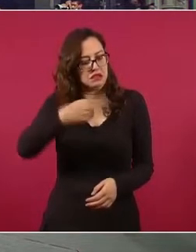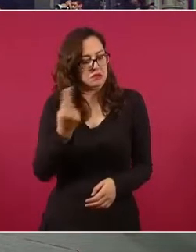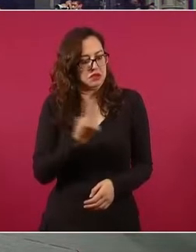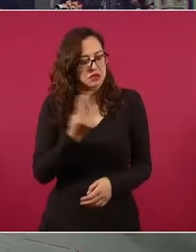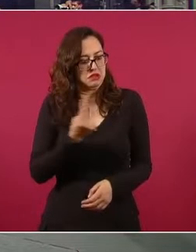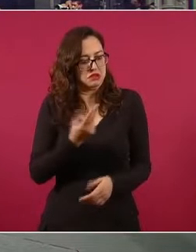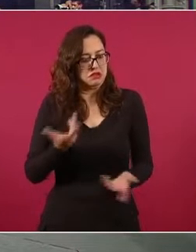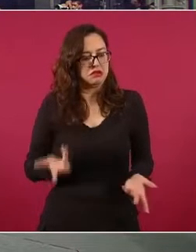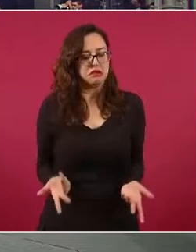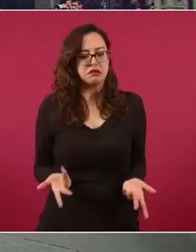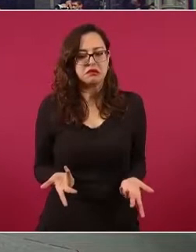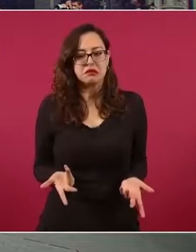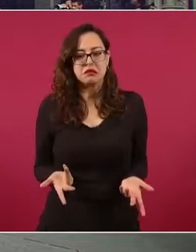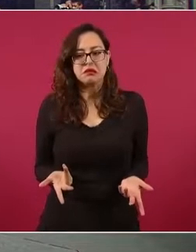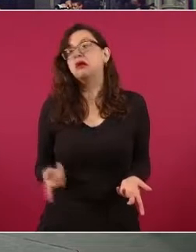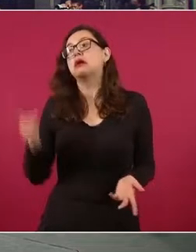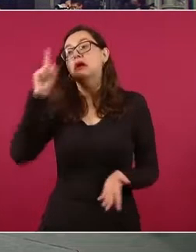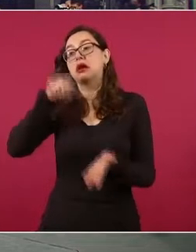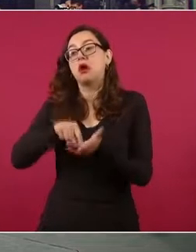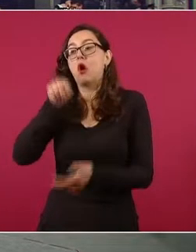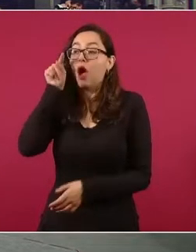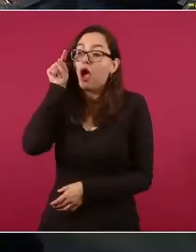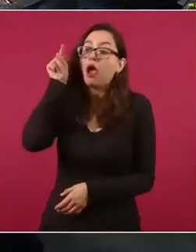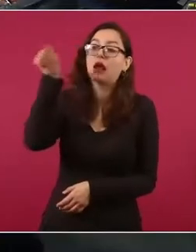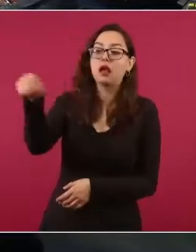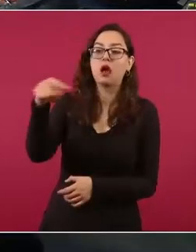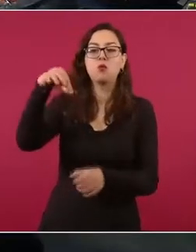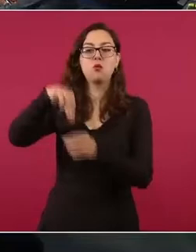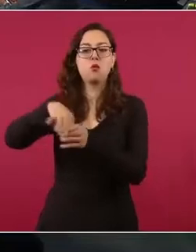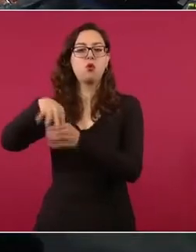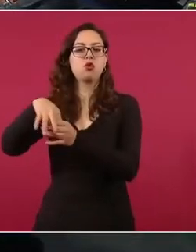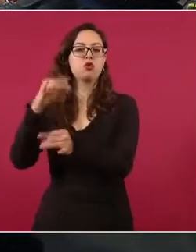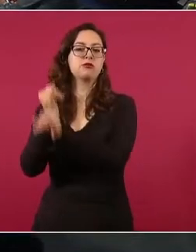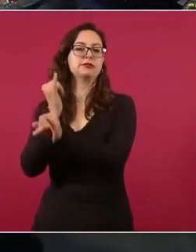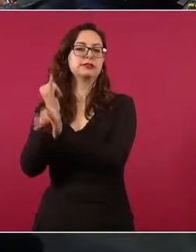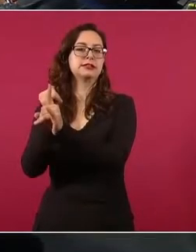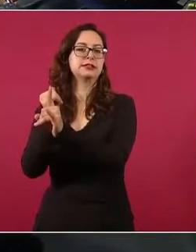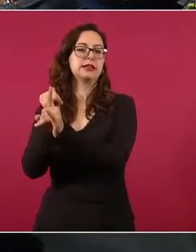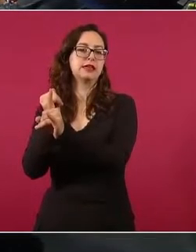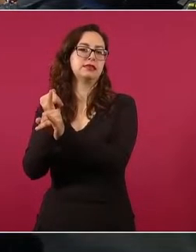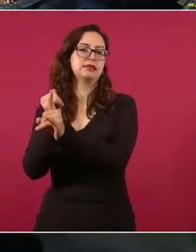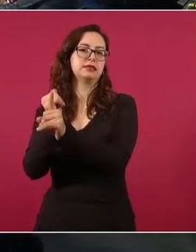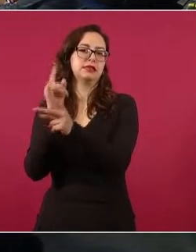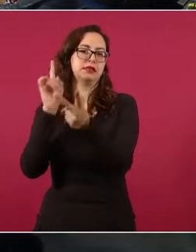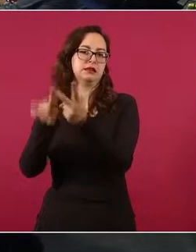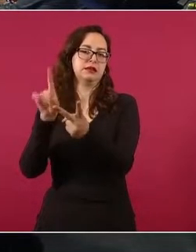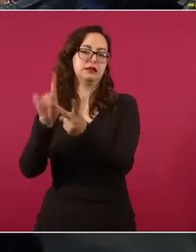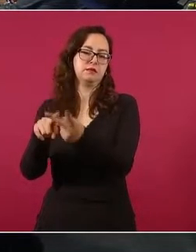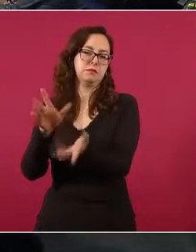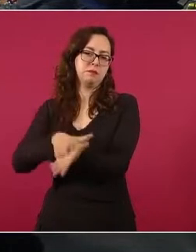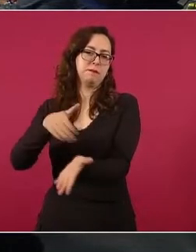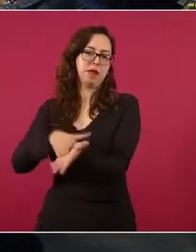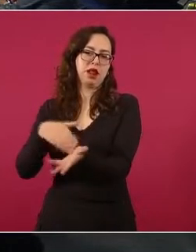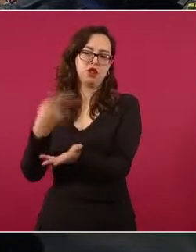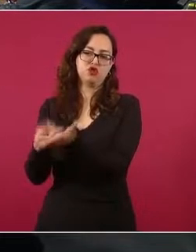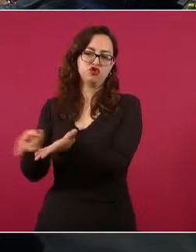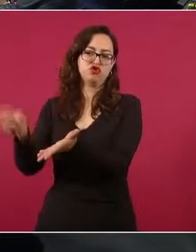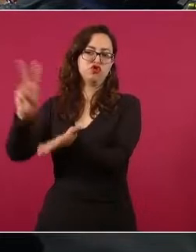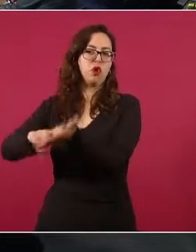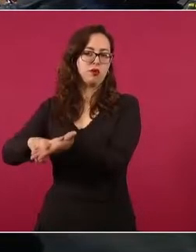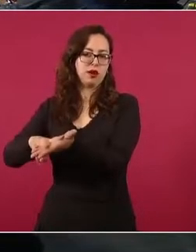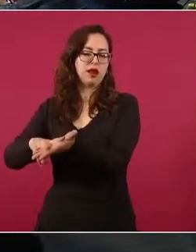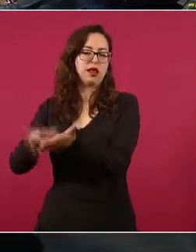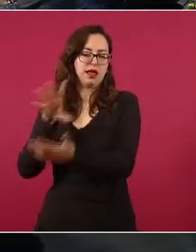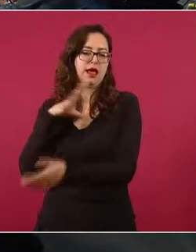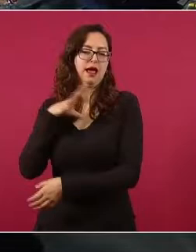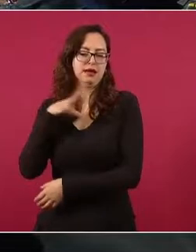Sí, debe de haber voto electrónico y también voto directo. Por eso también